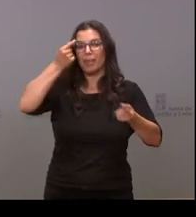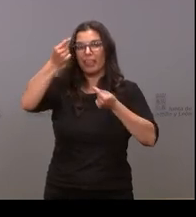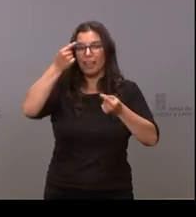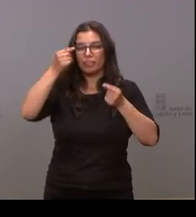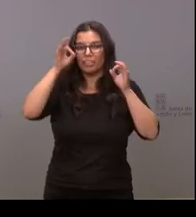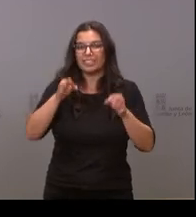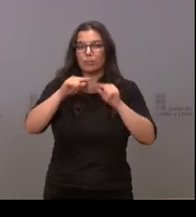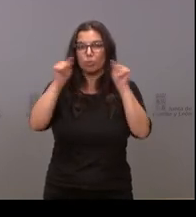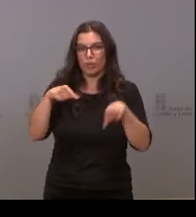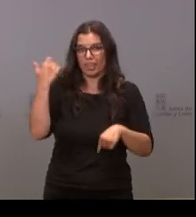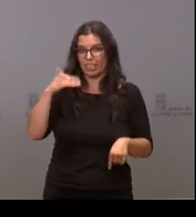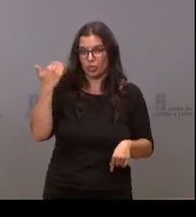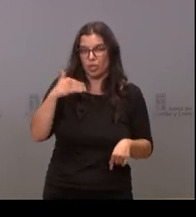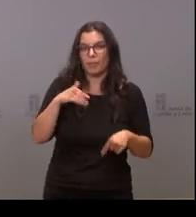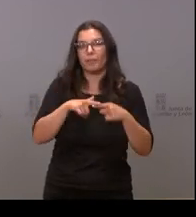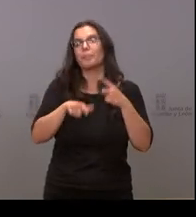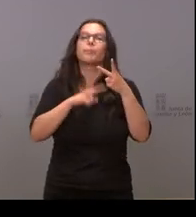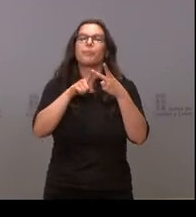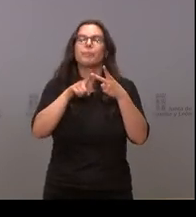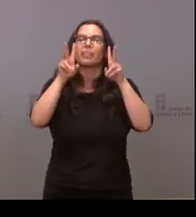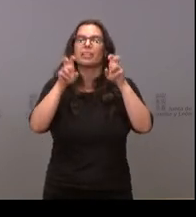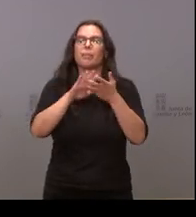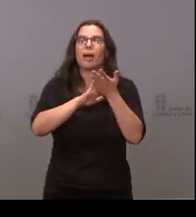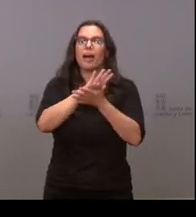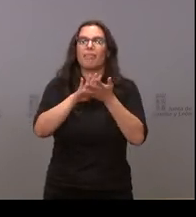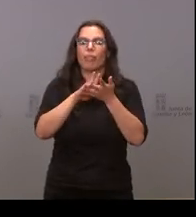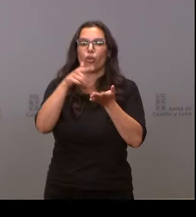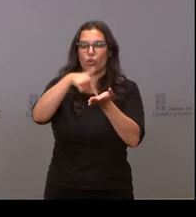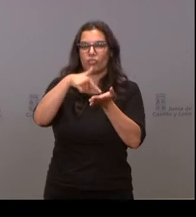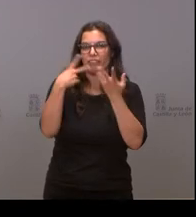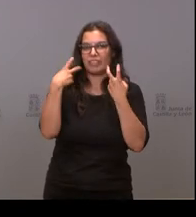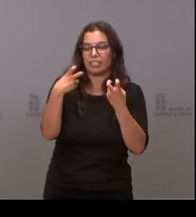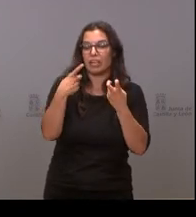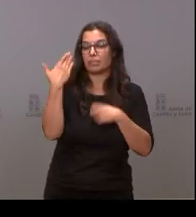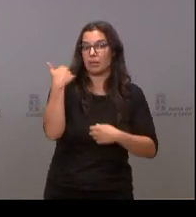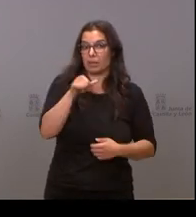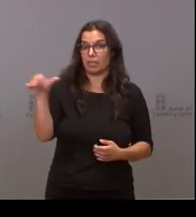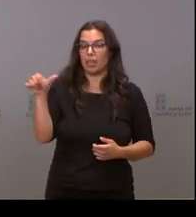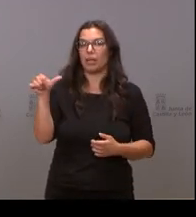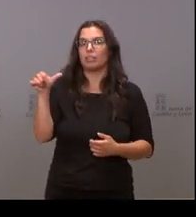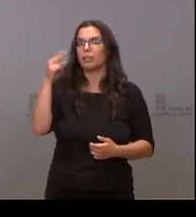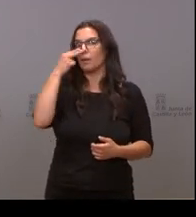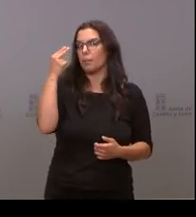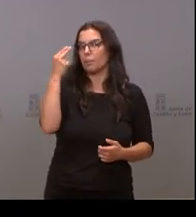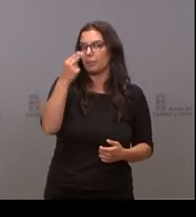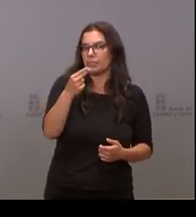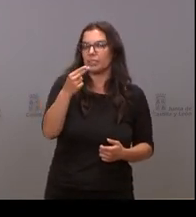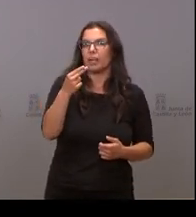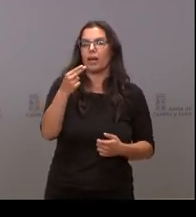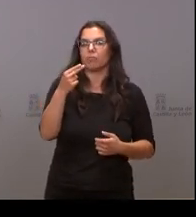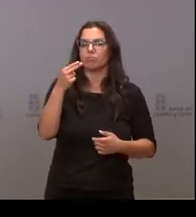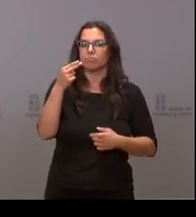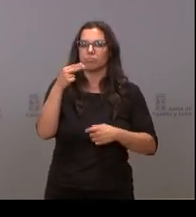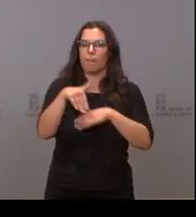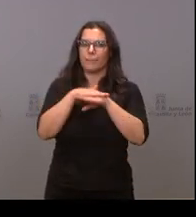provincia de Soria. Luego, hablando de fiscalidad, la semana pasada tuvimos visitas de miembros del Gobierno aquí